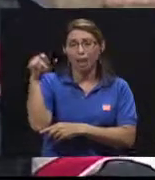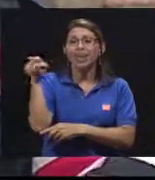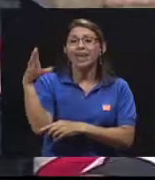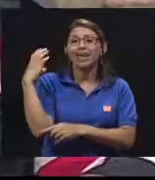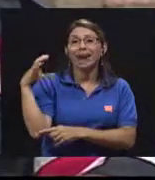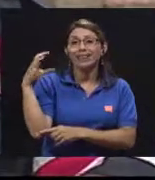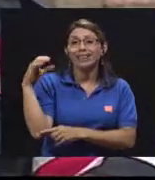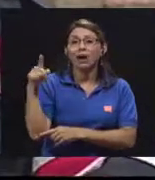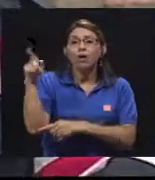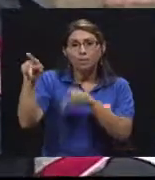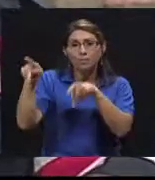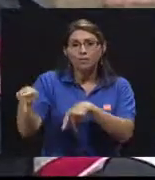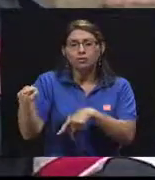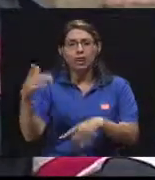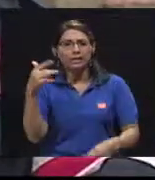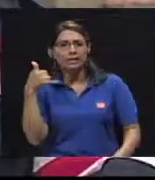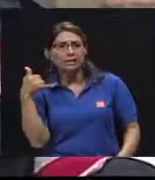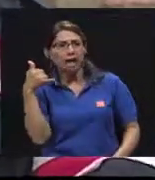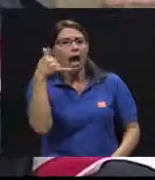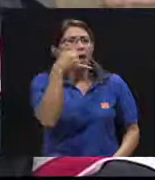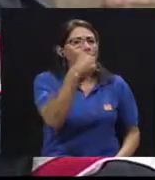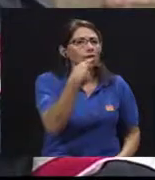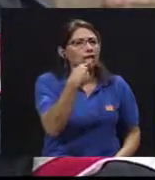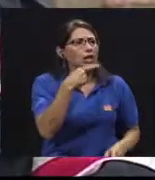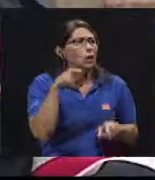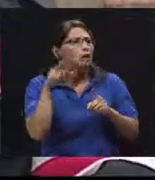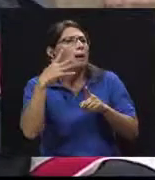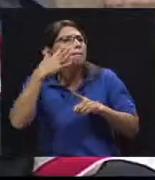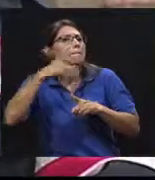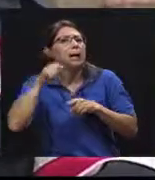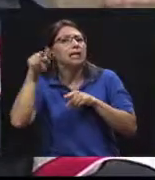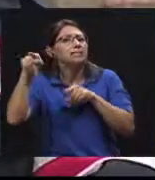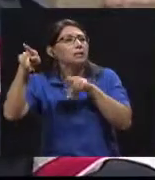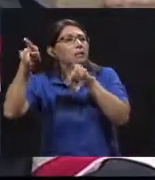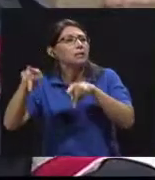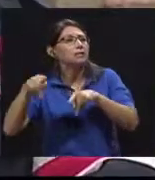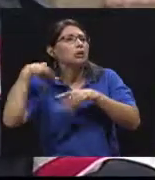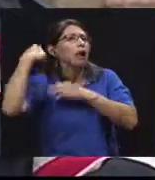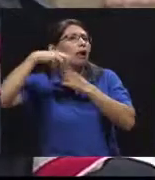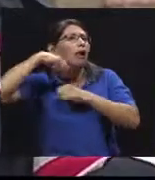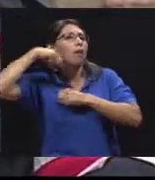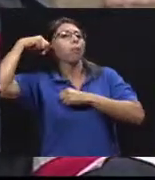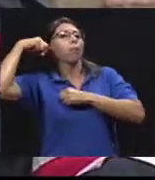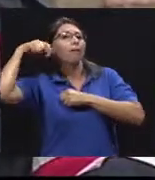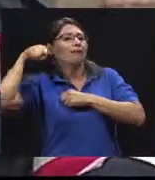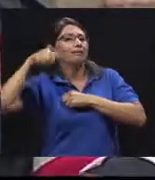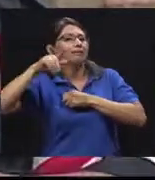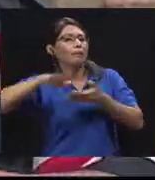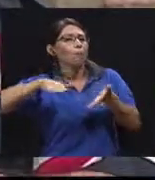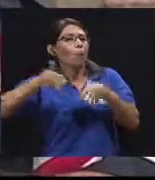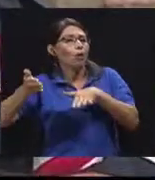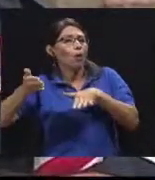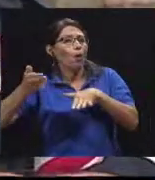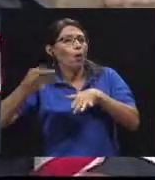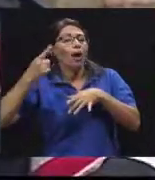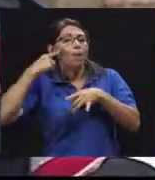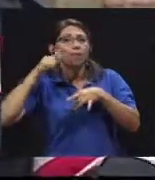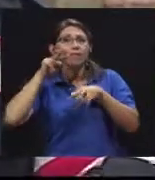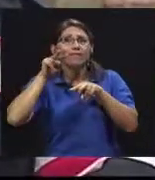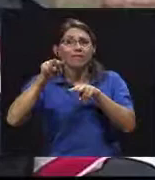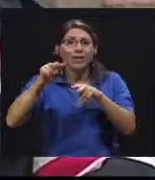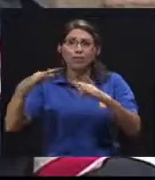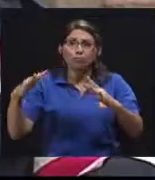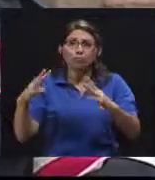persona llama que alguien pareciera se suicidó ahorcándose, ya que encuentran un cuerpo